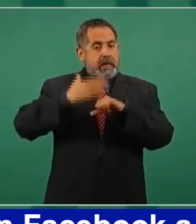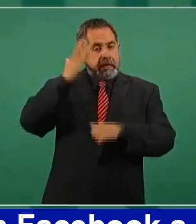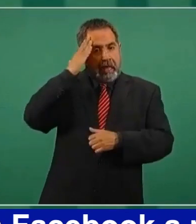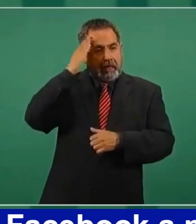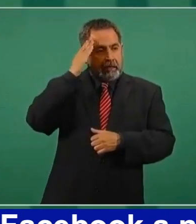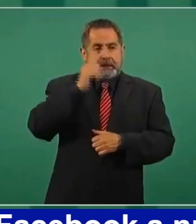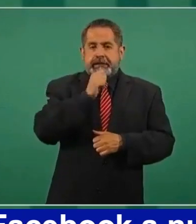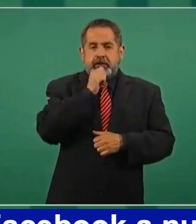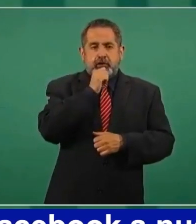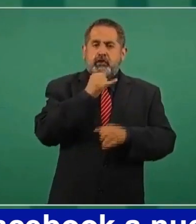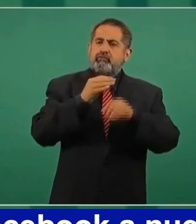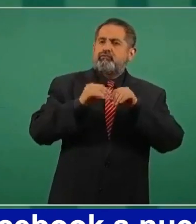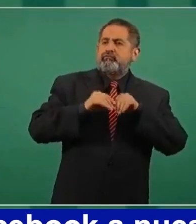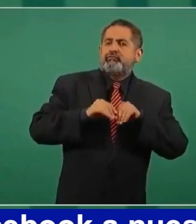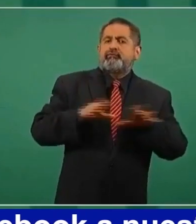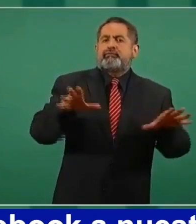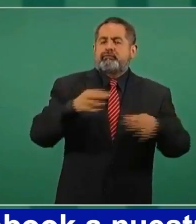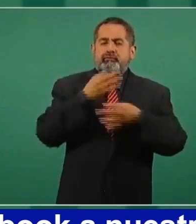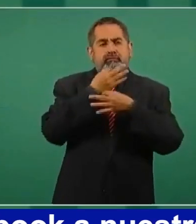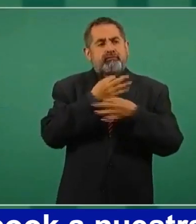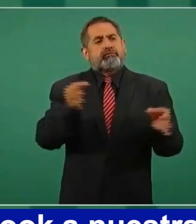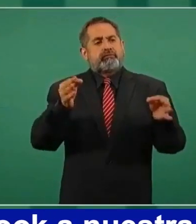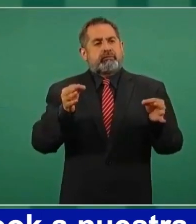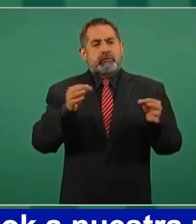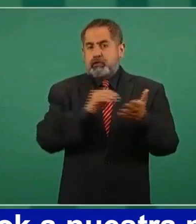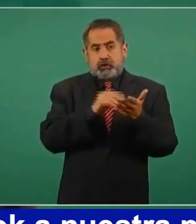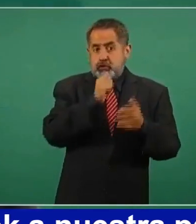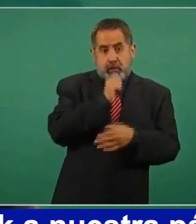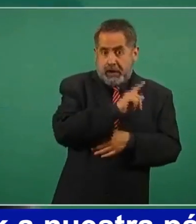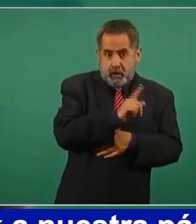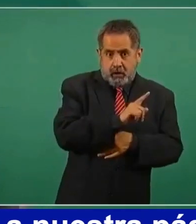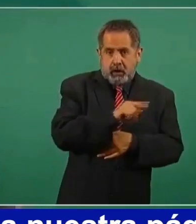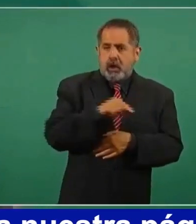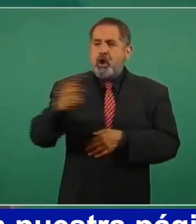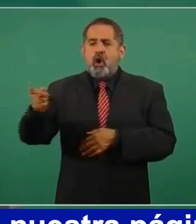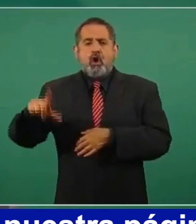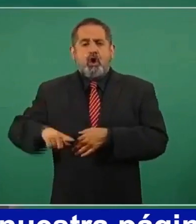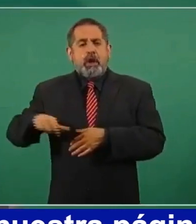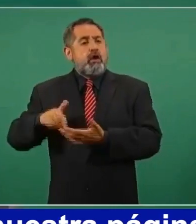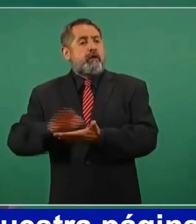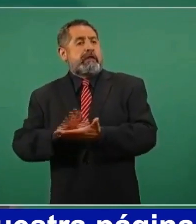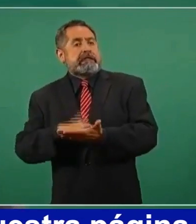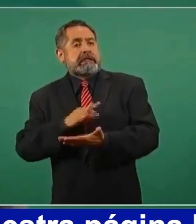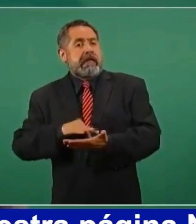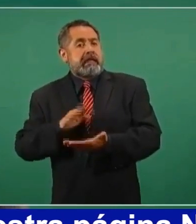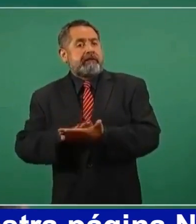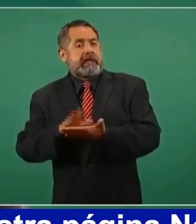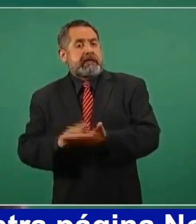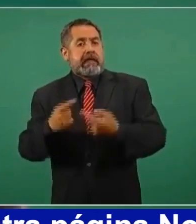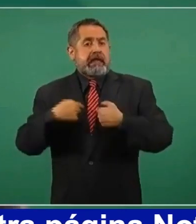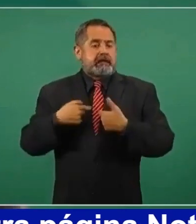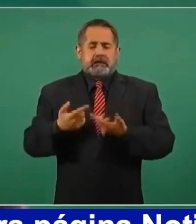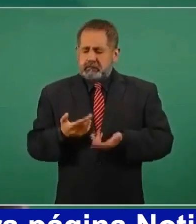y ya gobiernos extranjeros estaban felicitando a